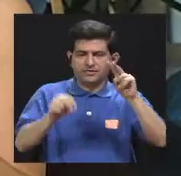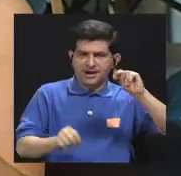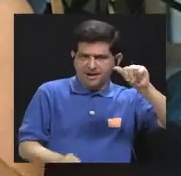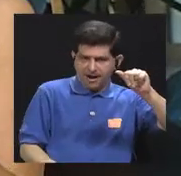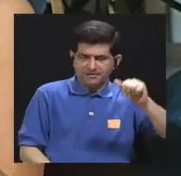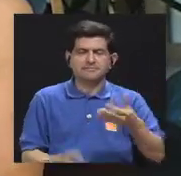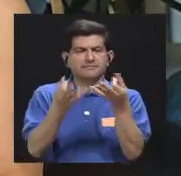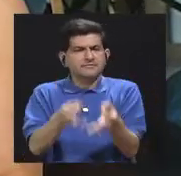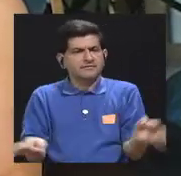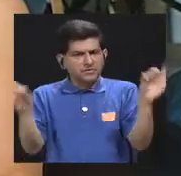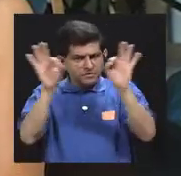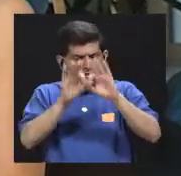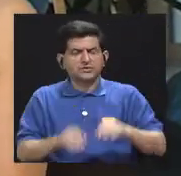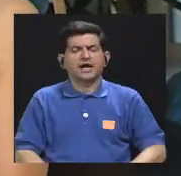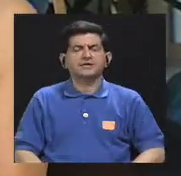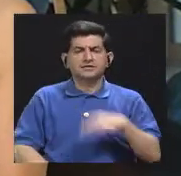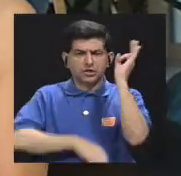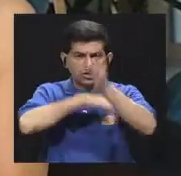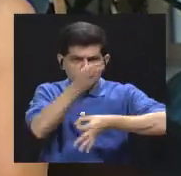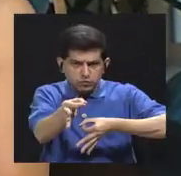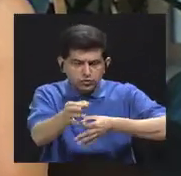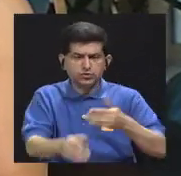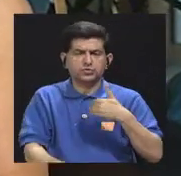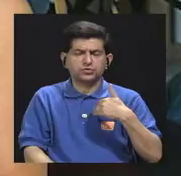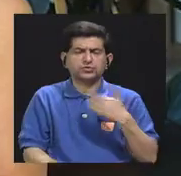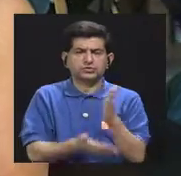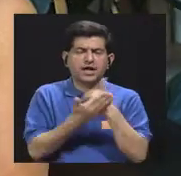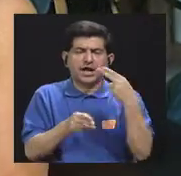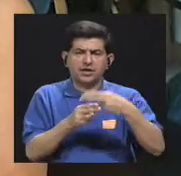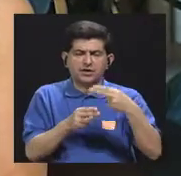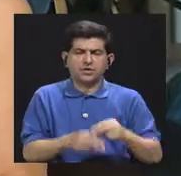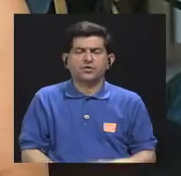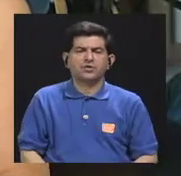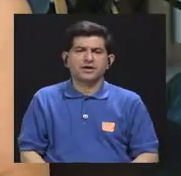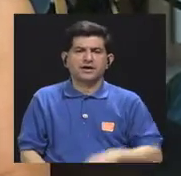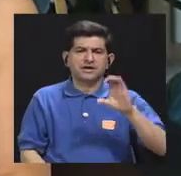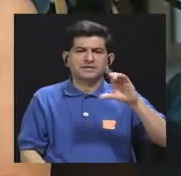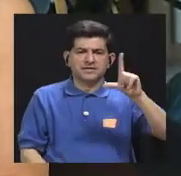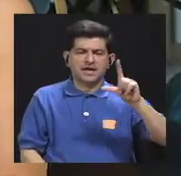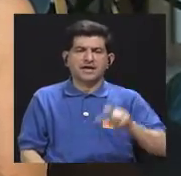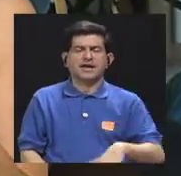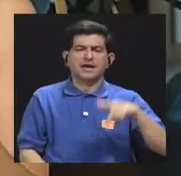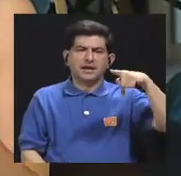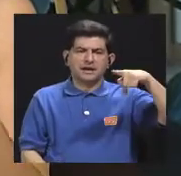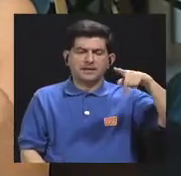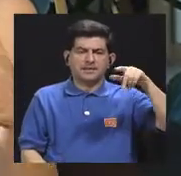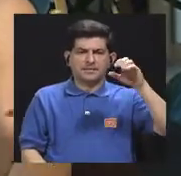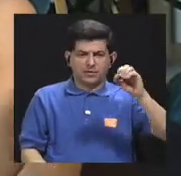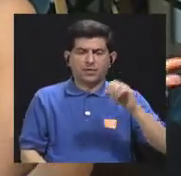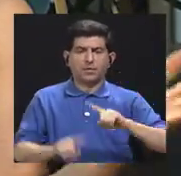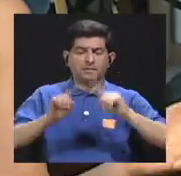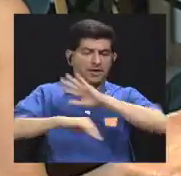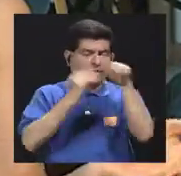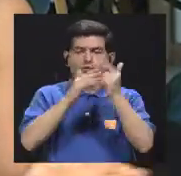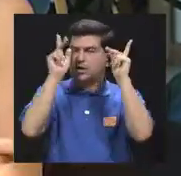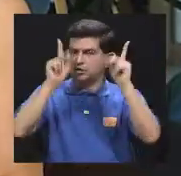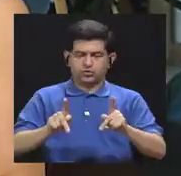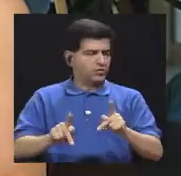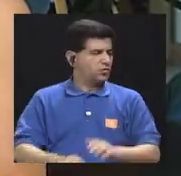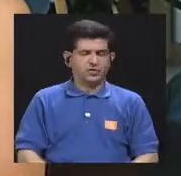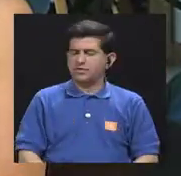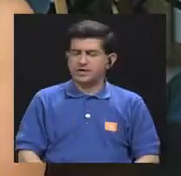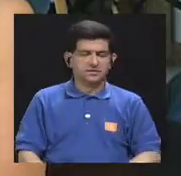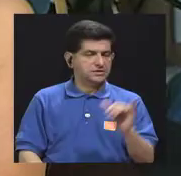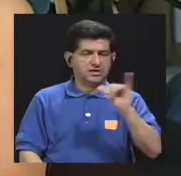importante porque existen sustitutos a base de algo que se llama cloruro de potasio pero no se recomiendan todas las personas y